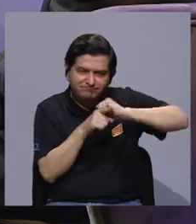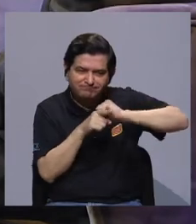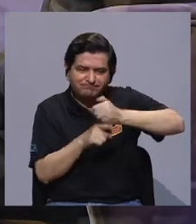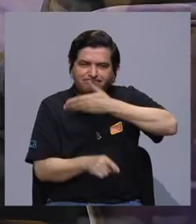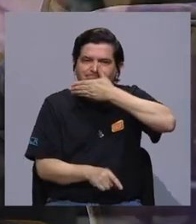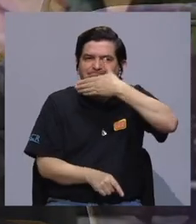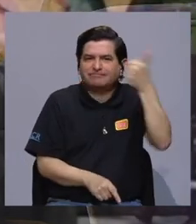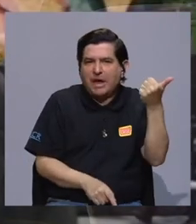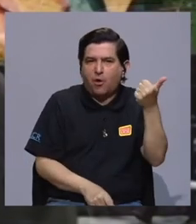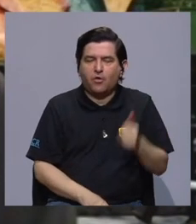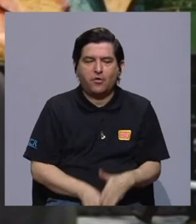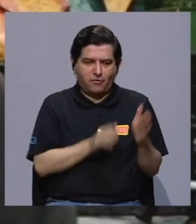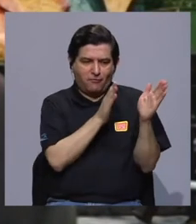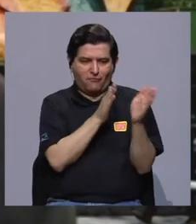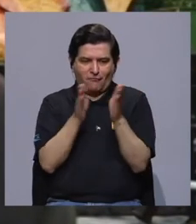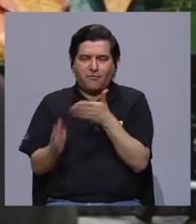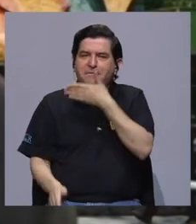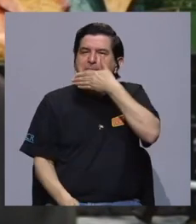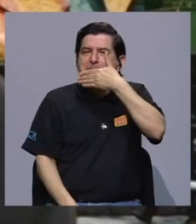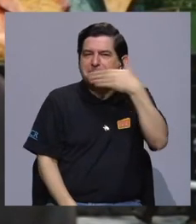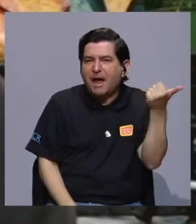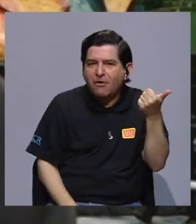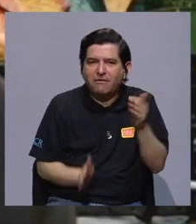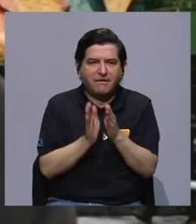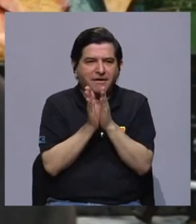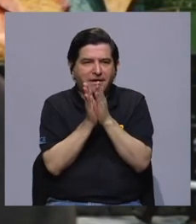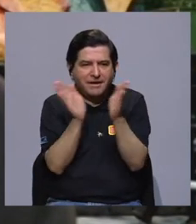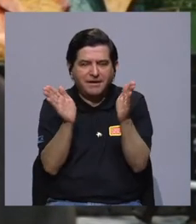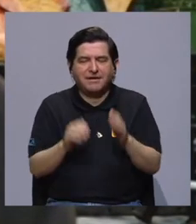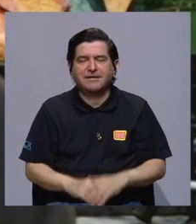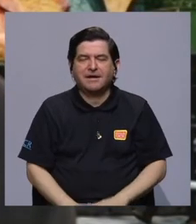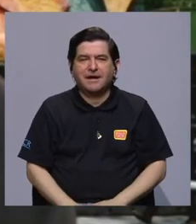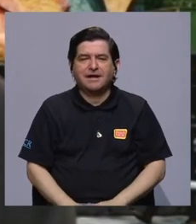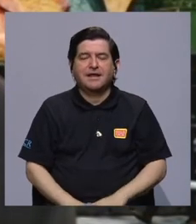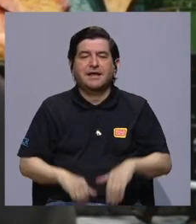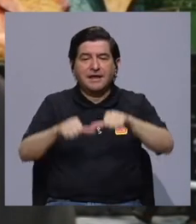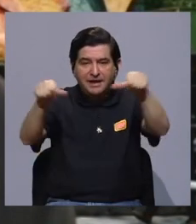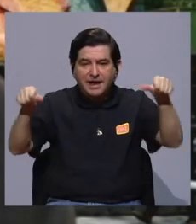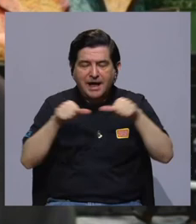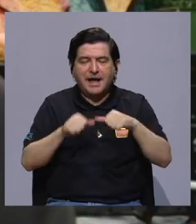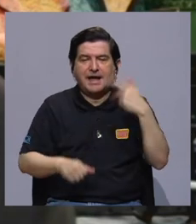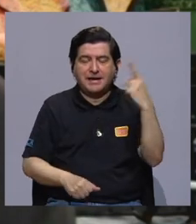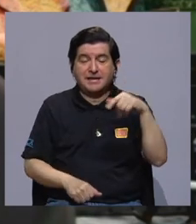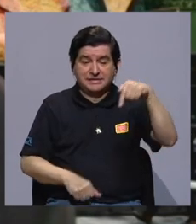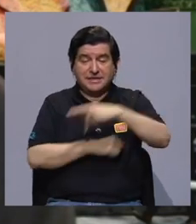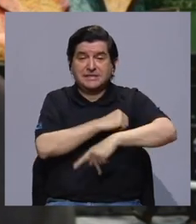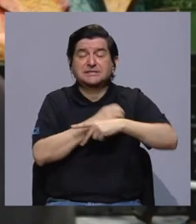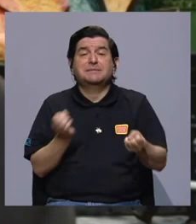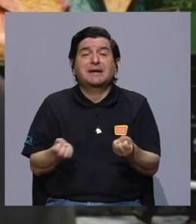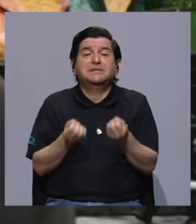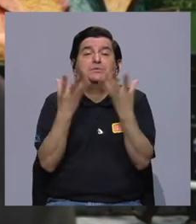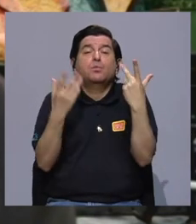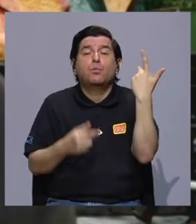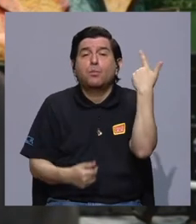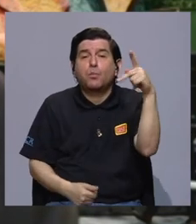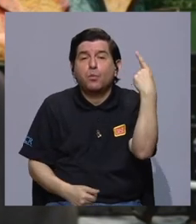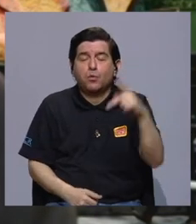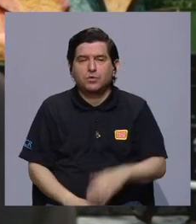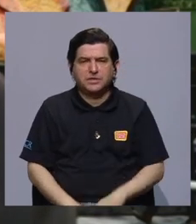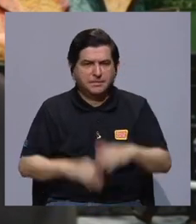entrenarnos mejor, tenemos que formarnos mejor y generar escenarios de riesgo. Estamos en un país multiamenaza.